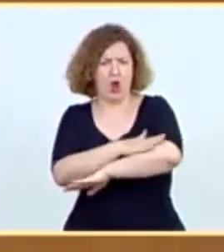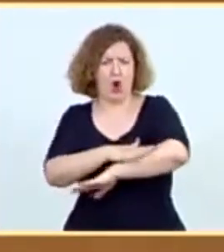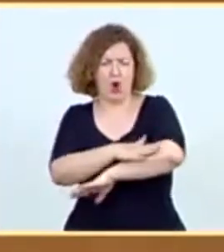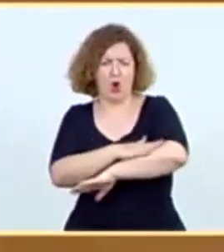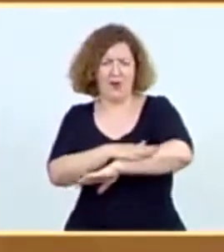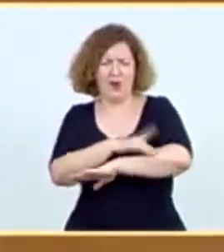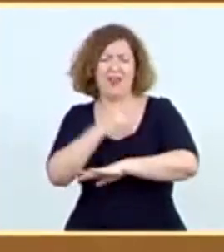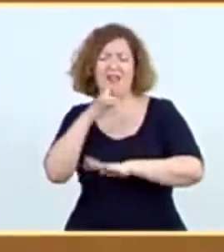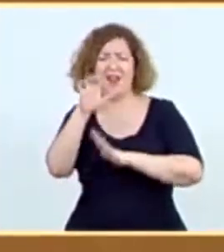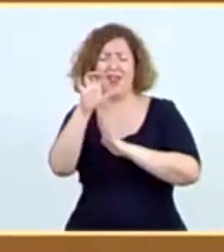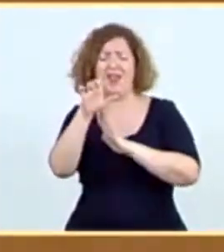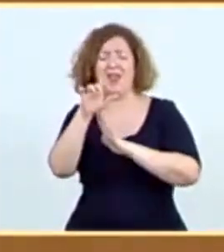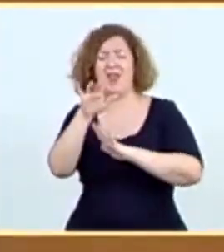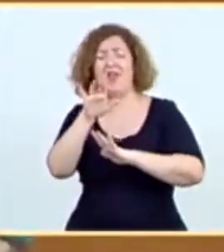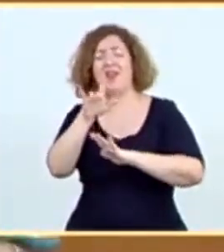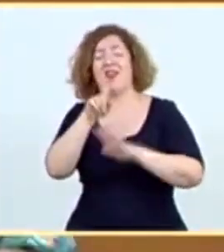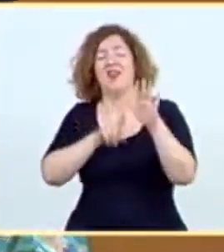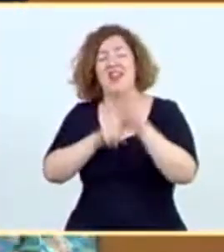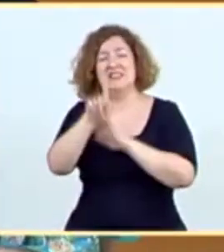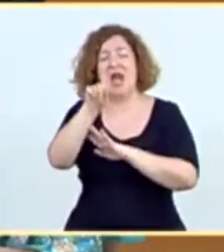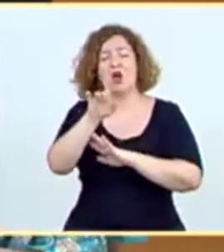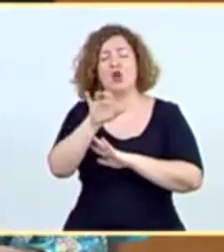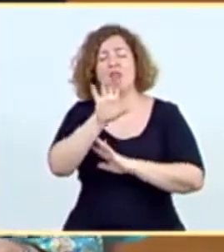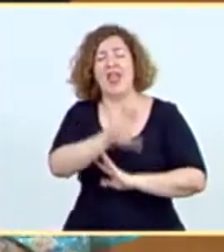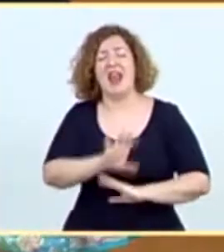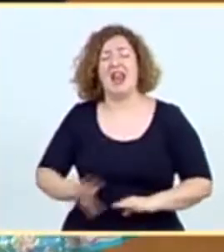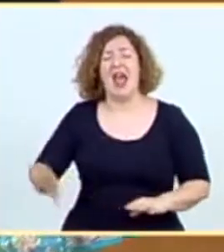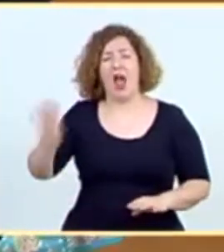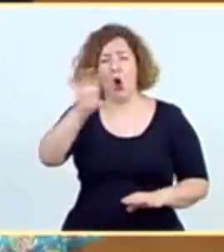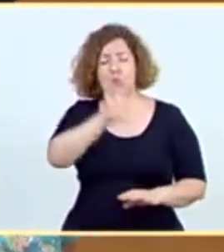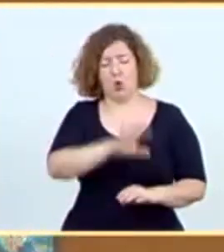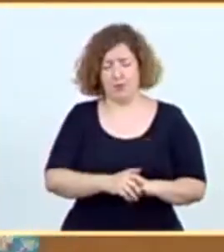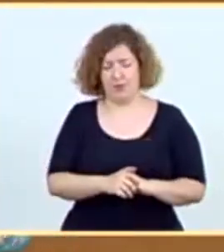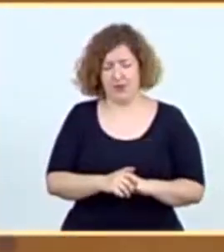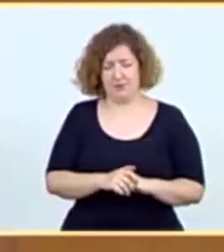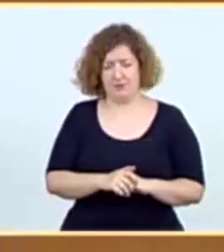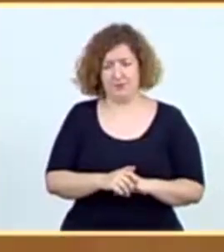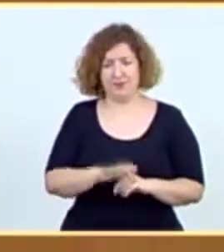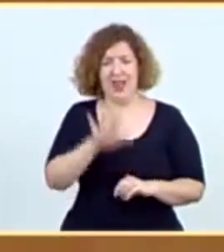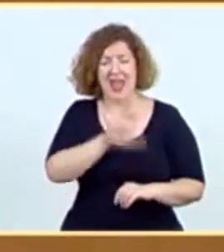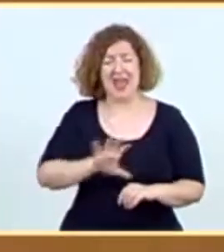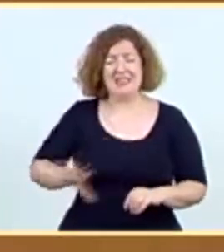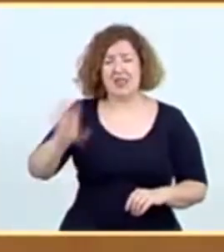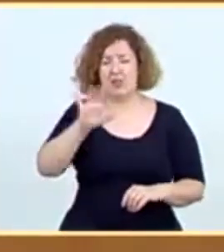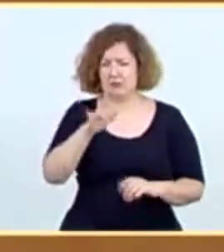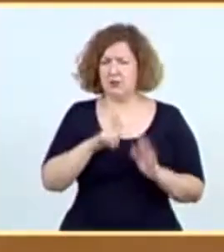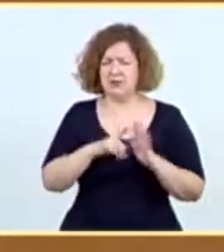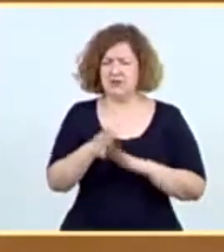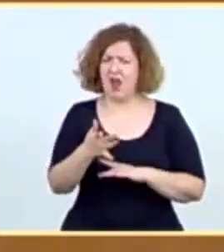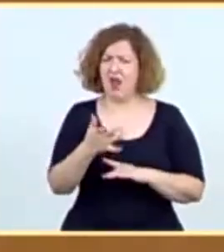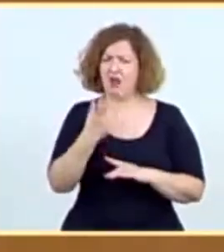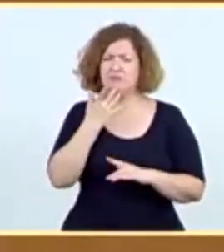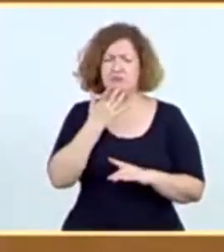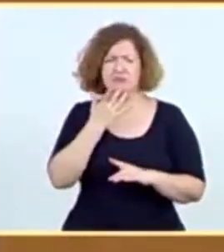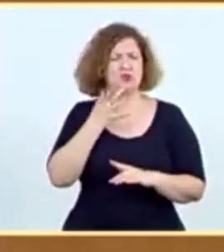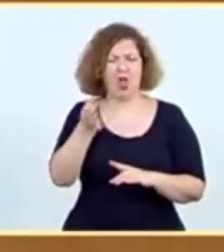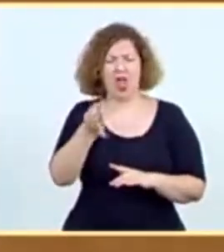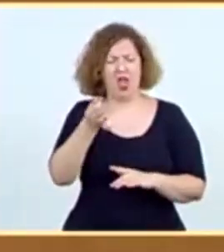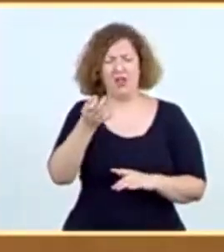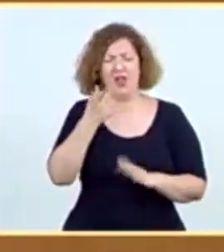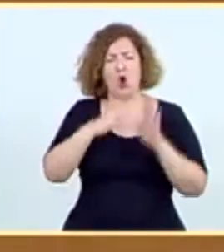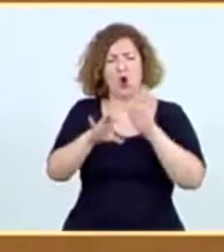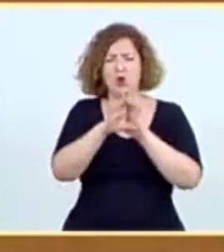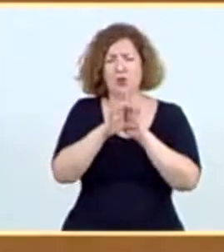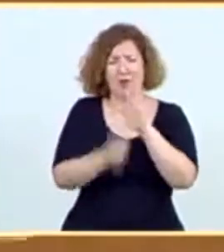Estado autonómico. Un Estado autonómico que, sin duda alguna, ha sido uno de los grandes aciertos que ha diseñado nuestra